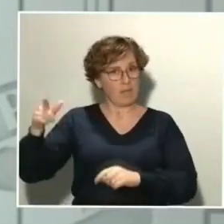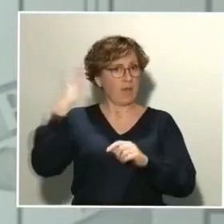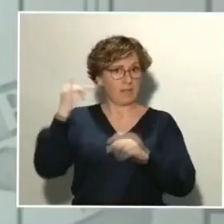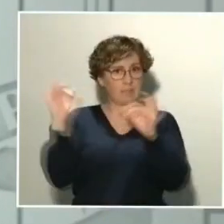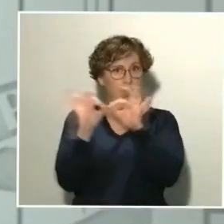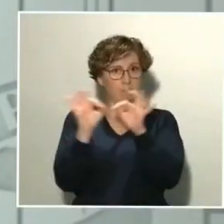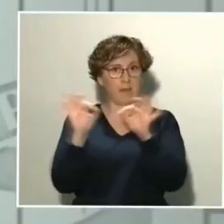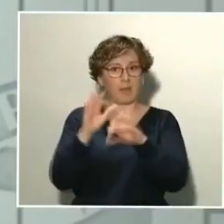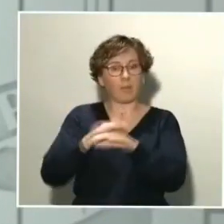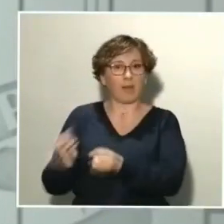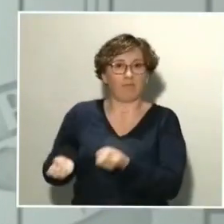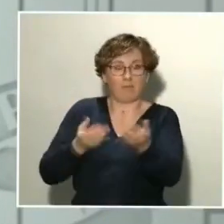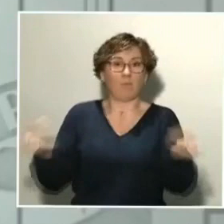datos.